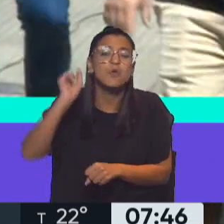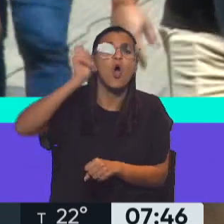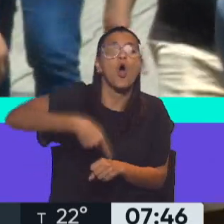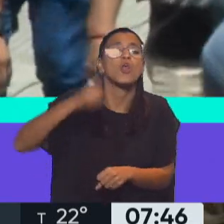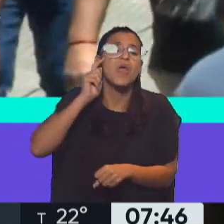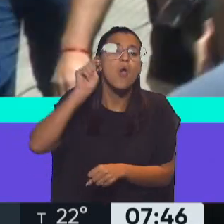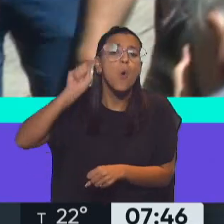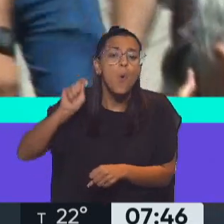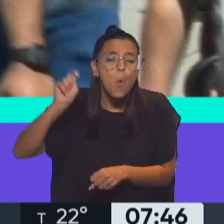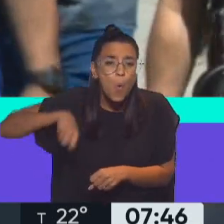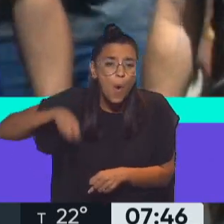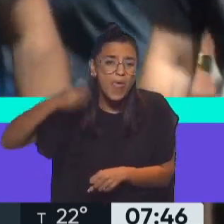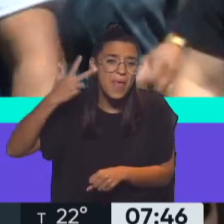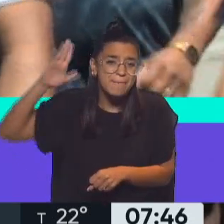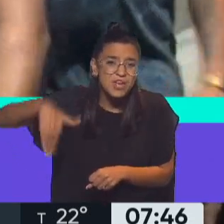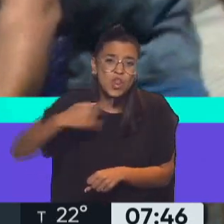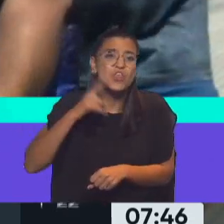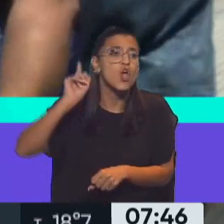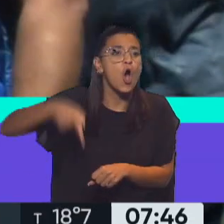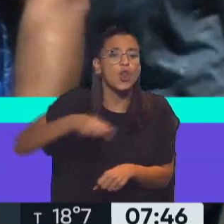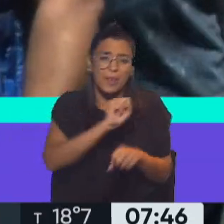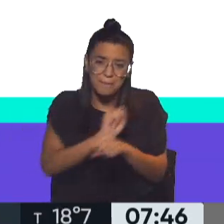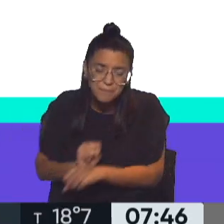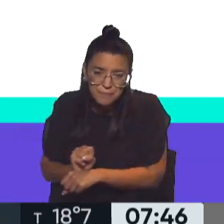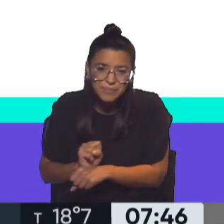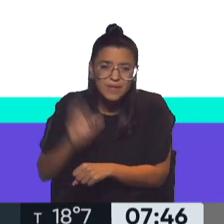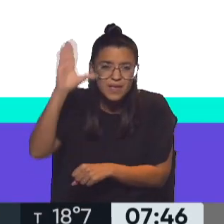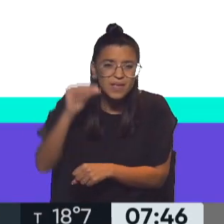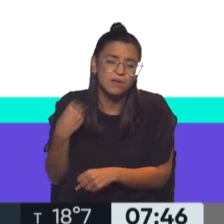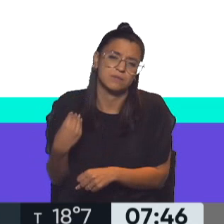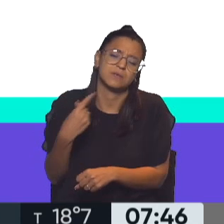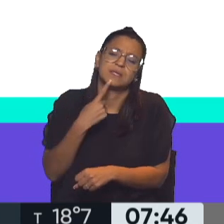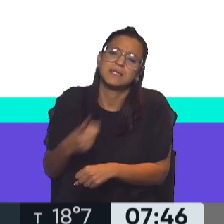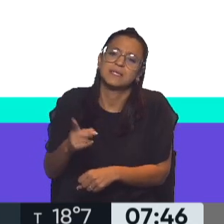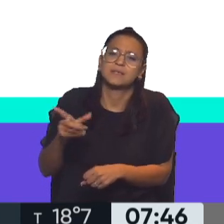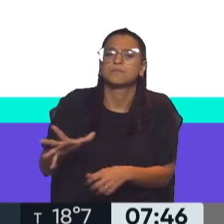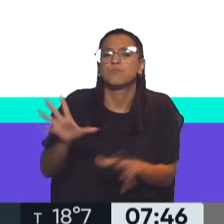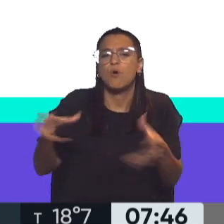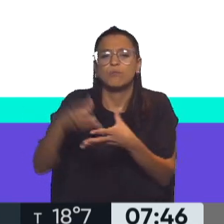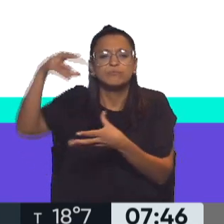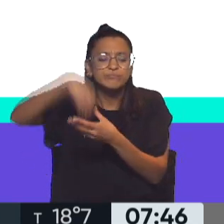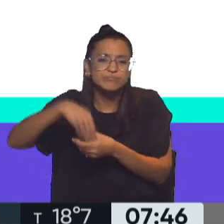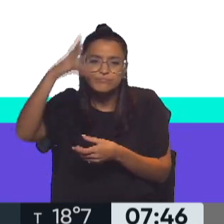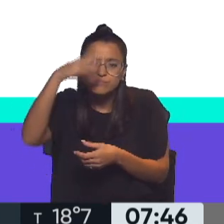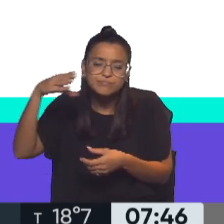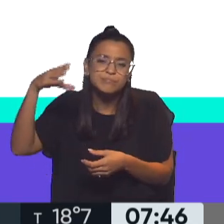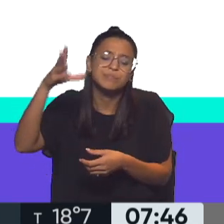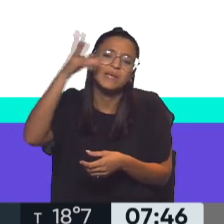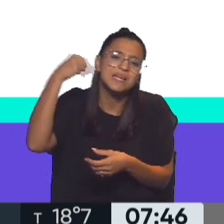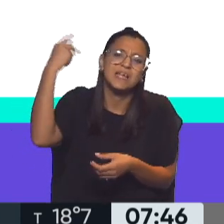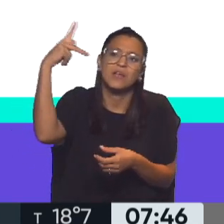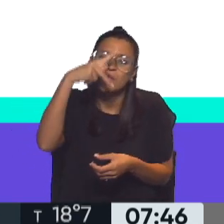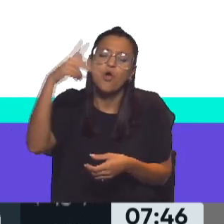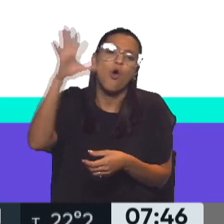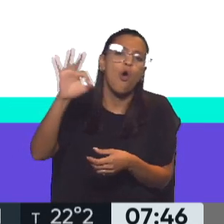le seguimos el juicio político y parece ser que evidentemente tiene un padrino político o kirchnerista, o macrista, o libertario, o de